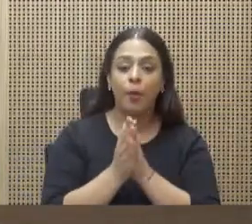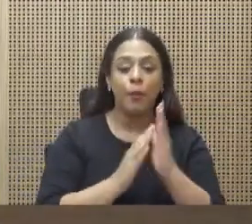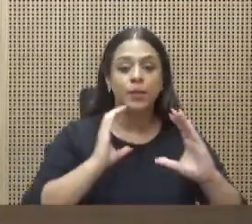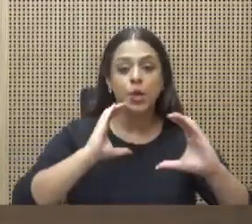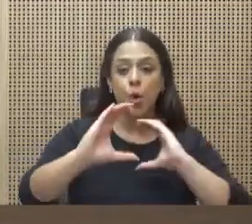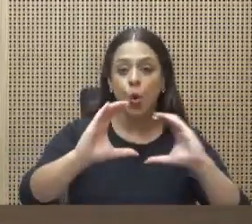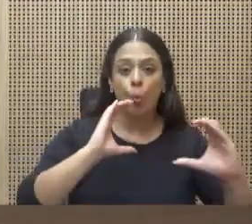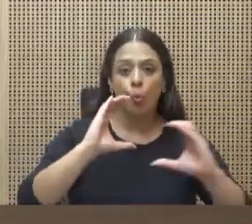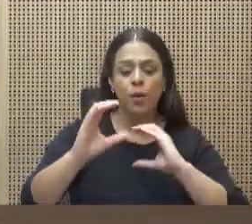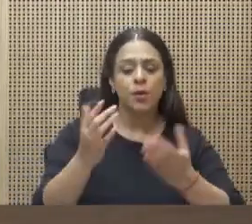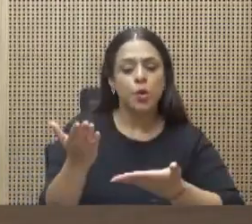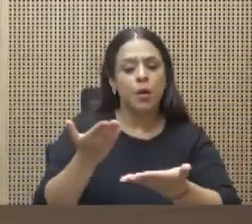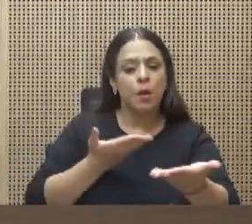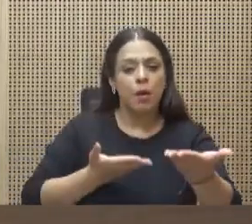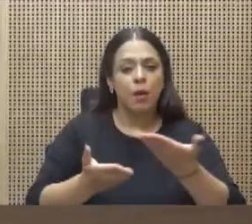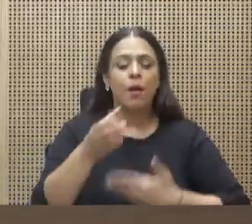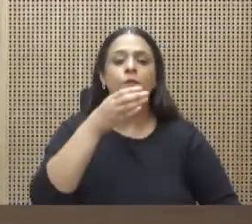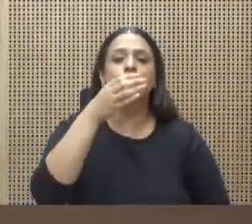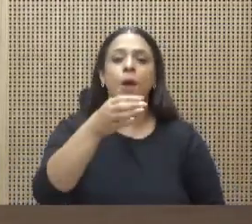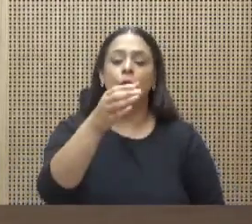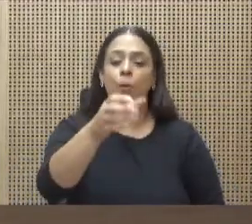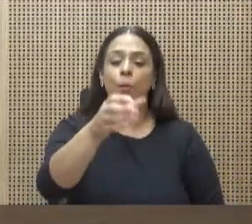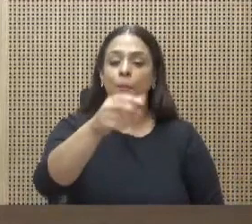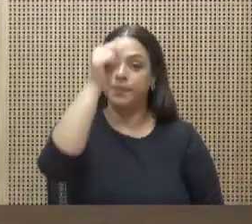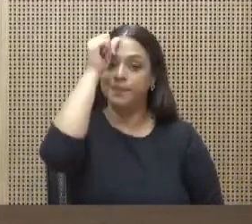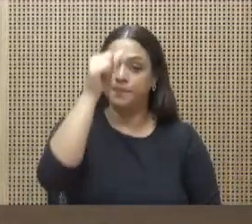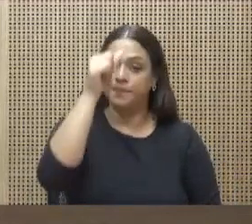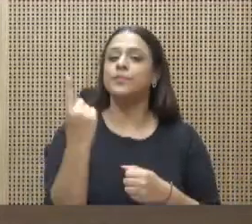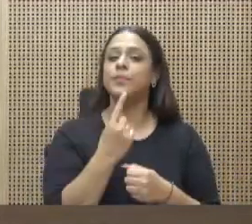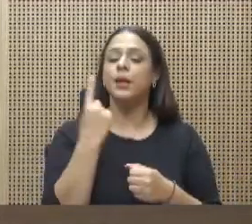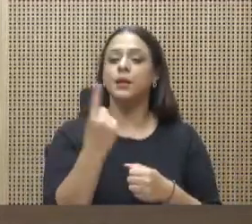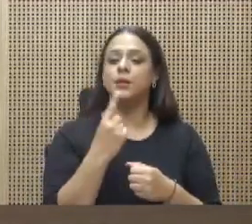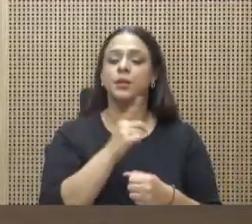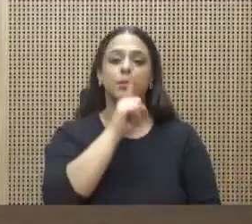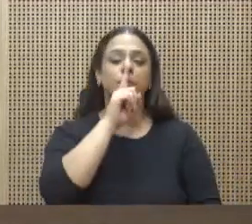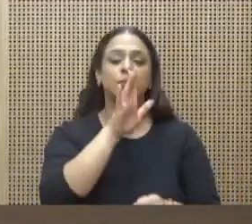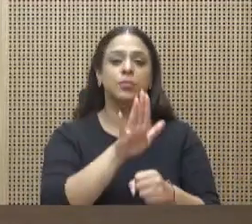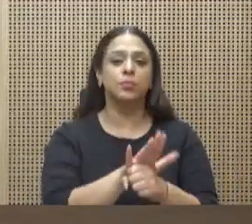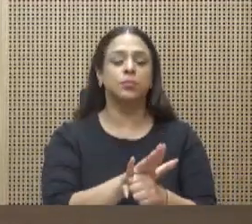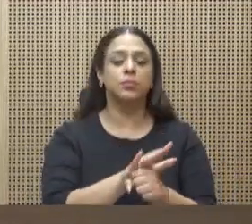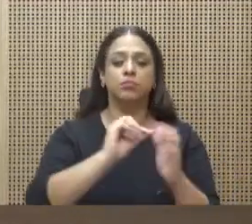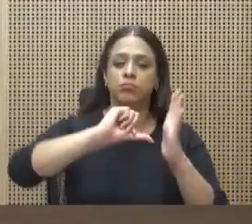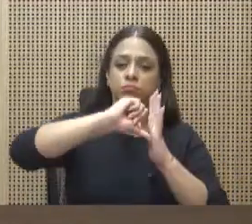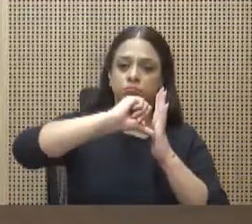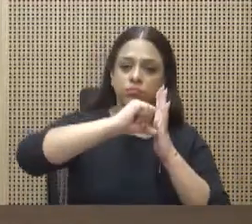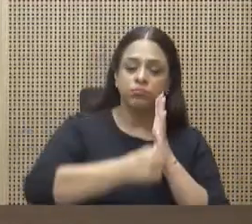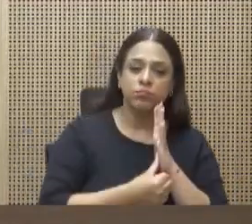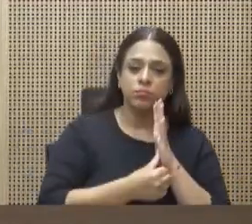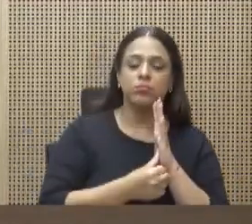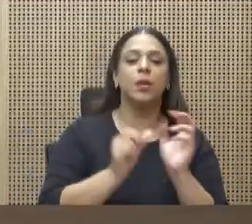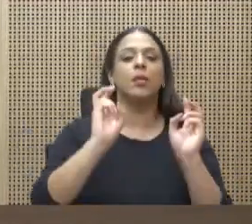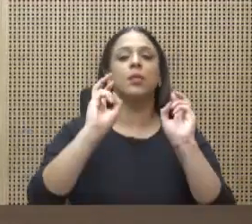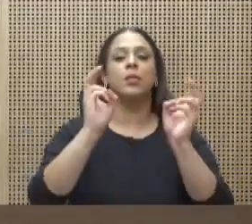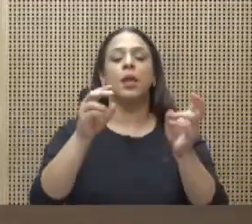recordándonos siempre el cometido y marcándonos la línea de la rectitud y el servicio.